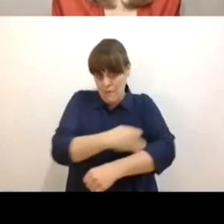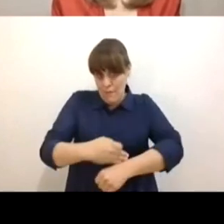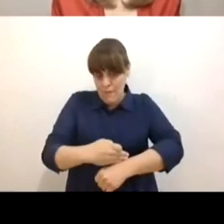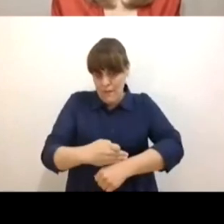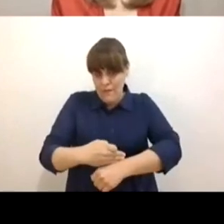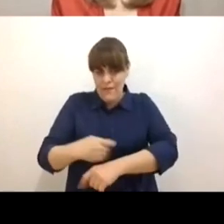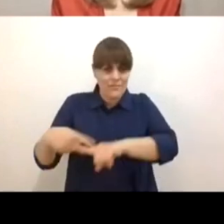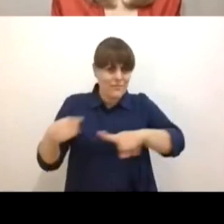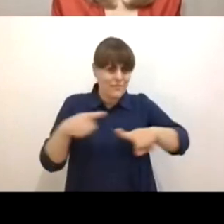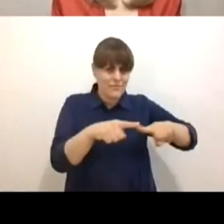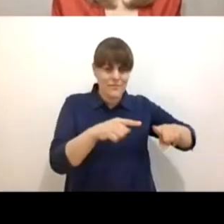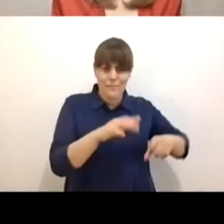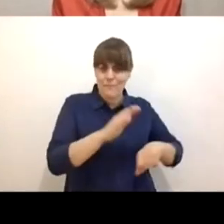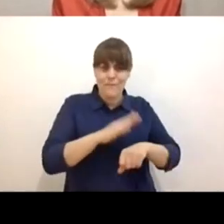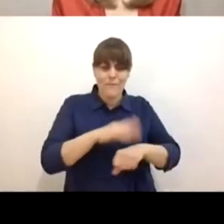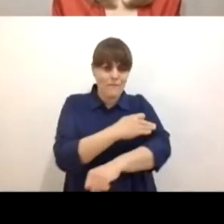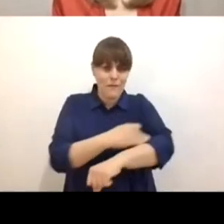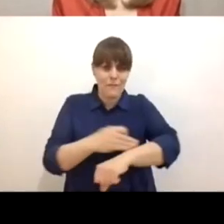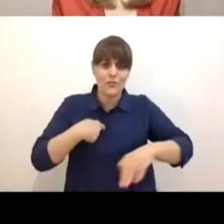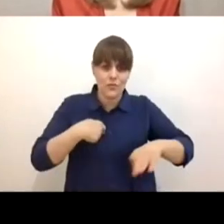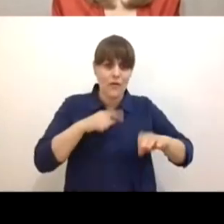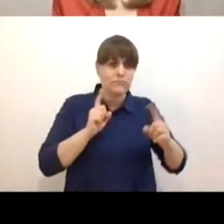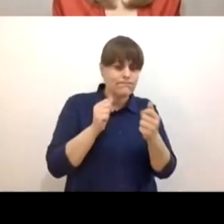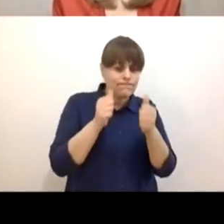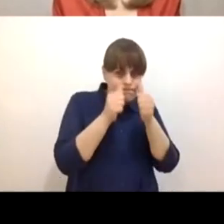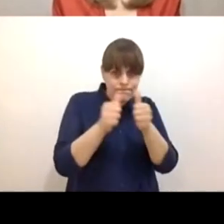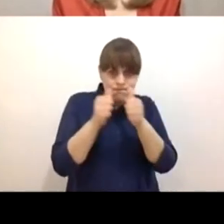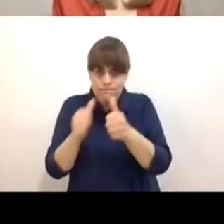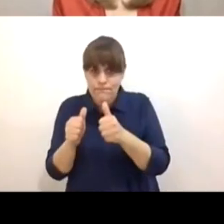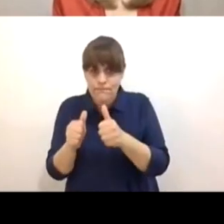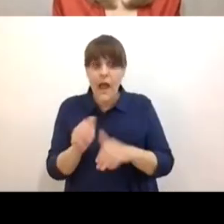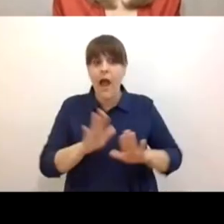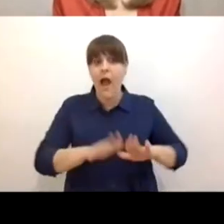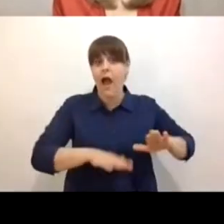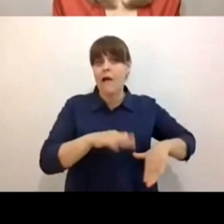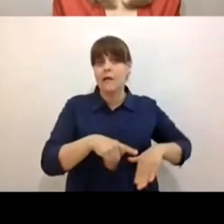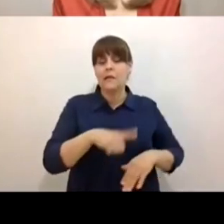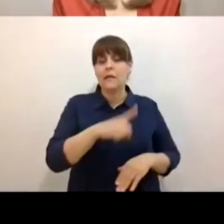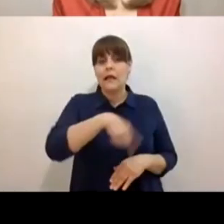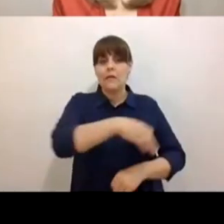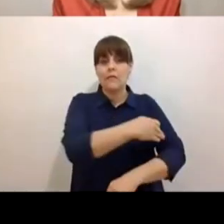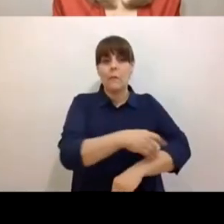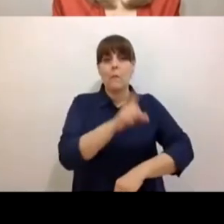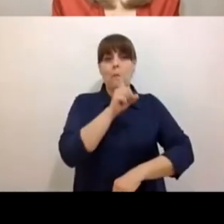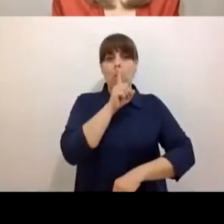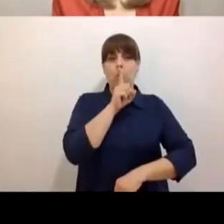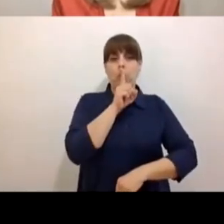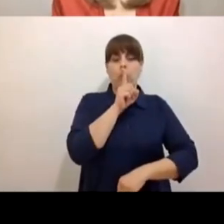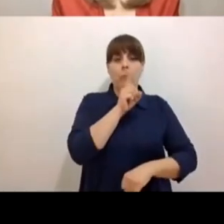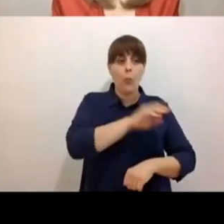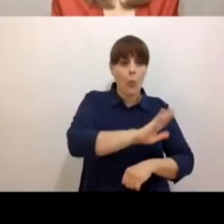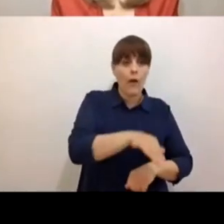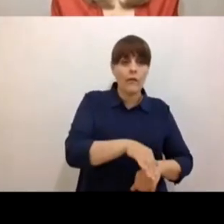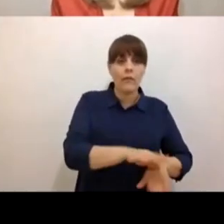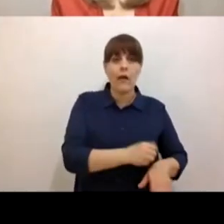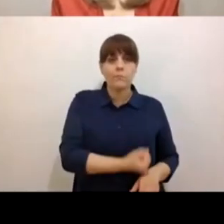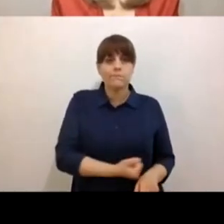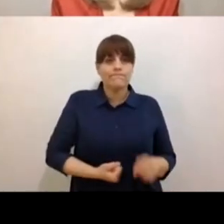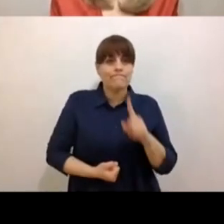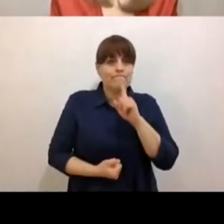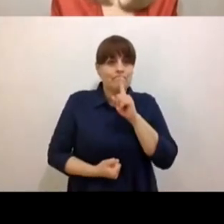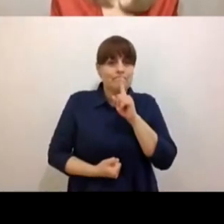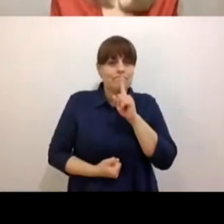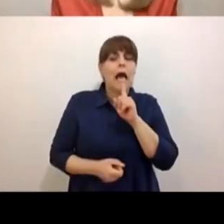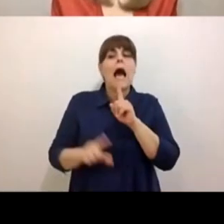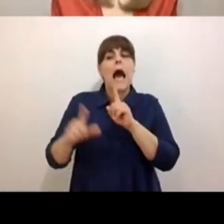familias, pues, las familias en las que había las muertes secretas o las ausencias secretas y se les decía a los niños que se habían ido de viaje o que